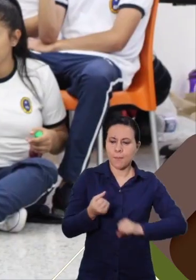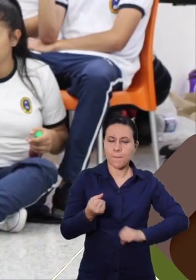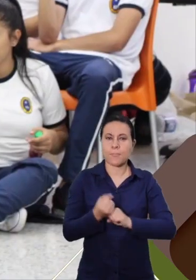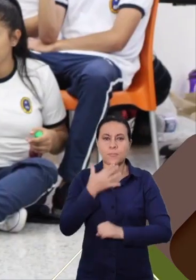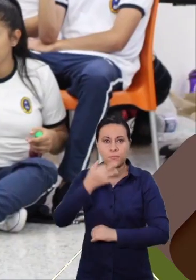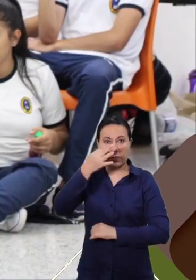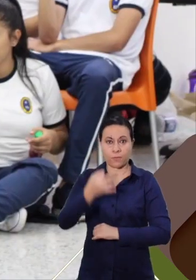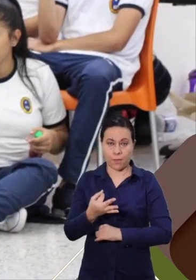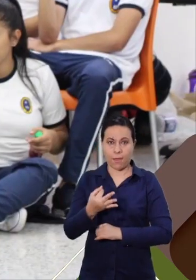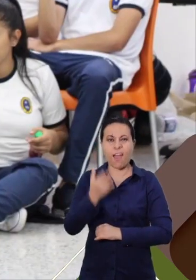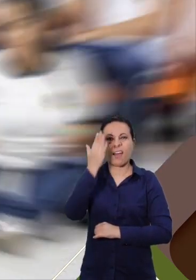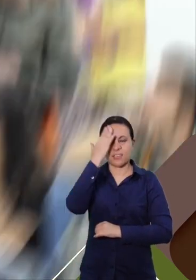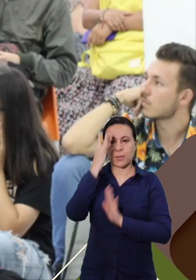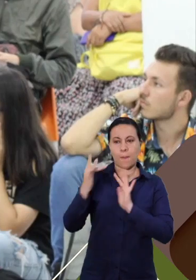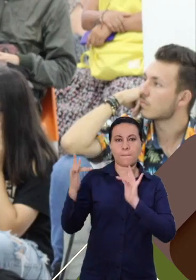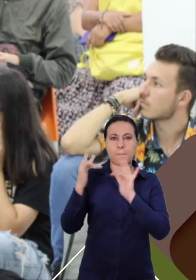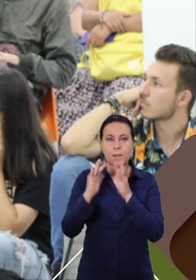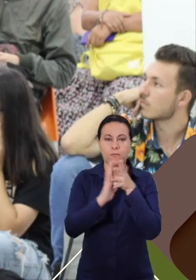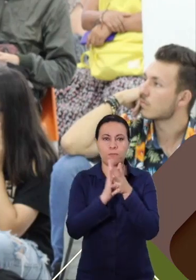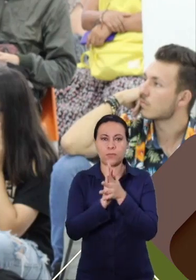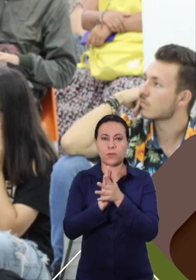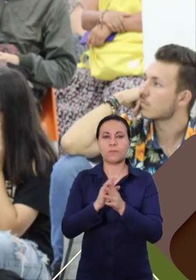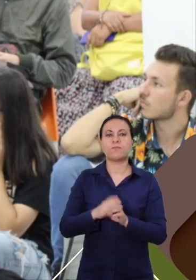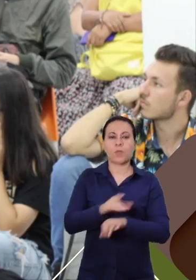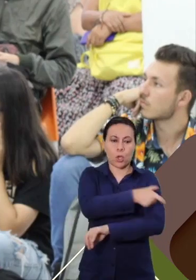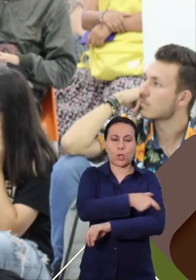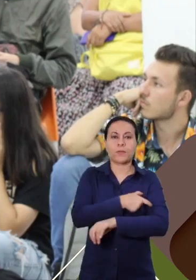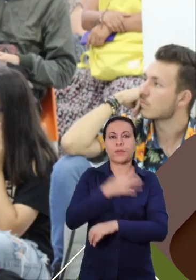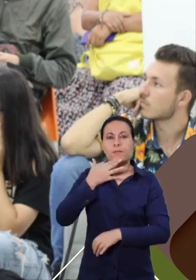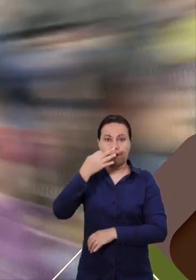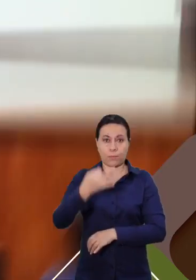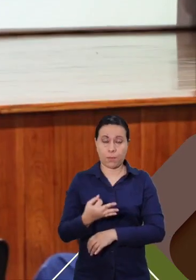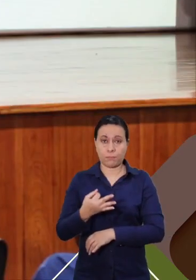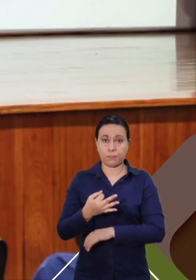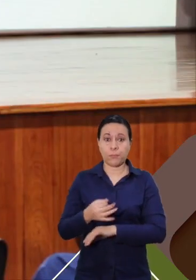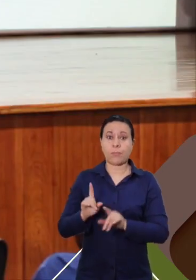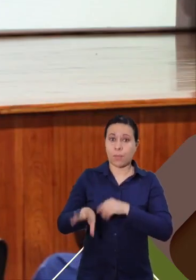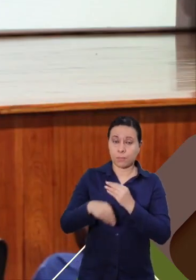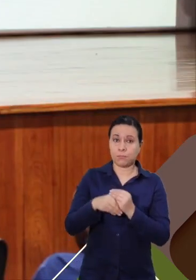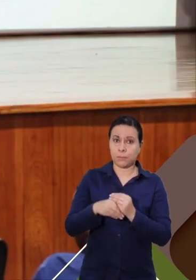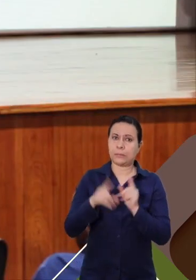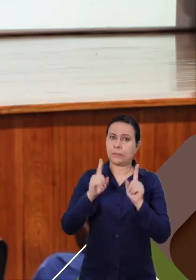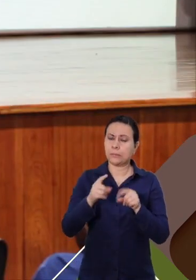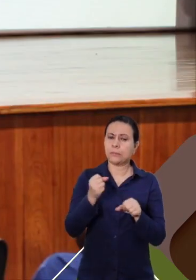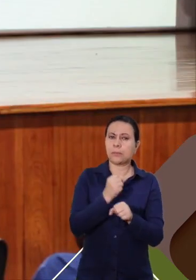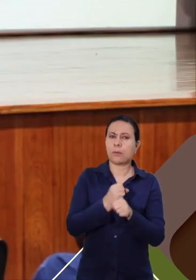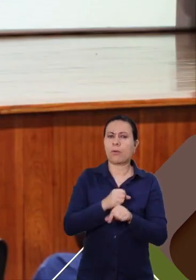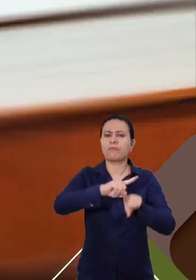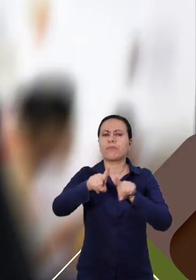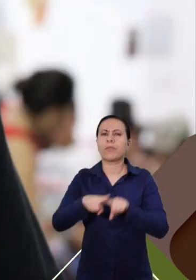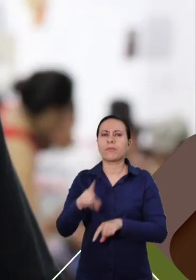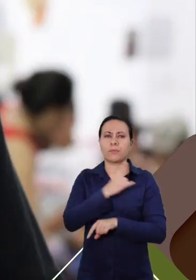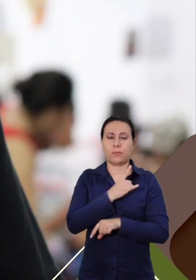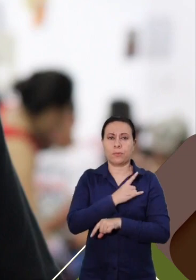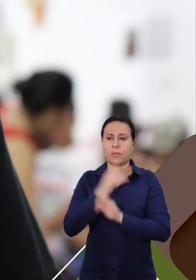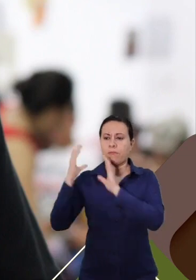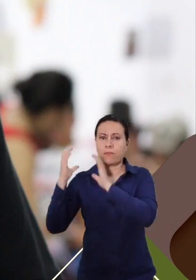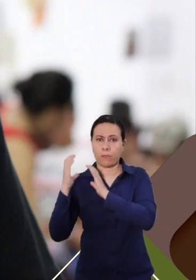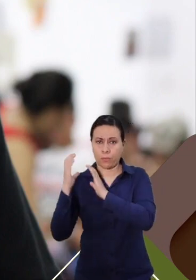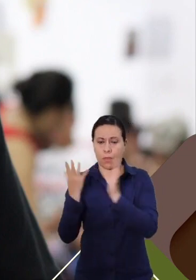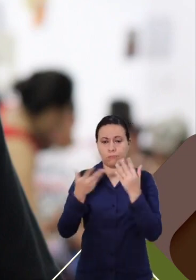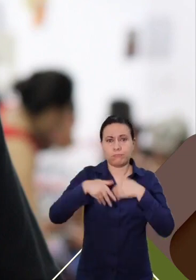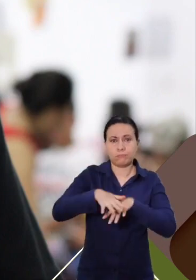los informes de la Comisión de la Verdad, se hizo igualmente un trabajo interinstitucional con las diferentes facultades y la Biblioteca